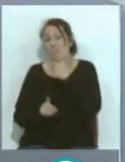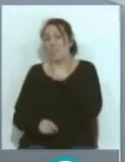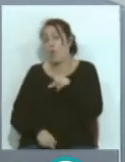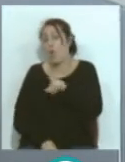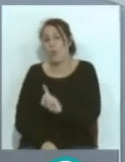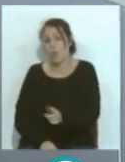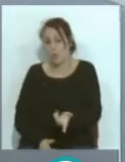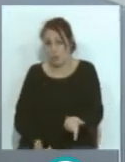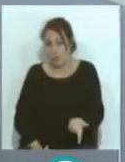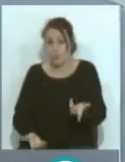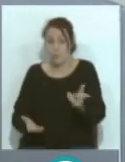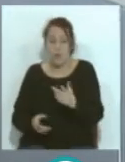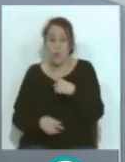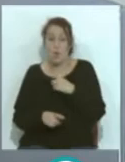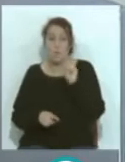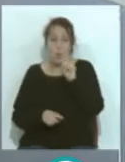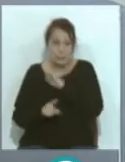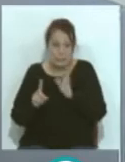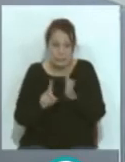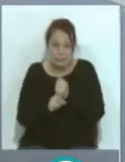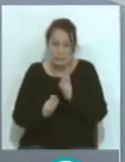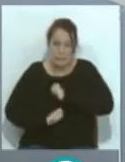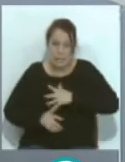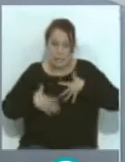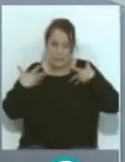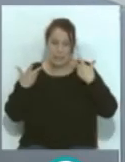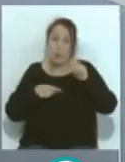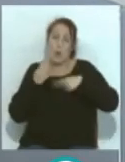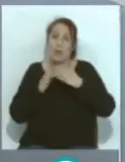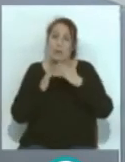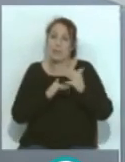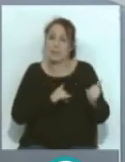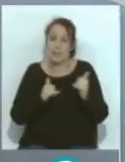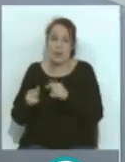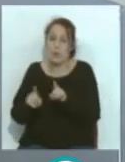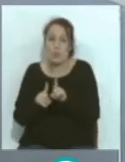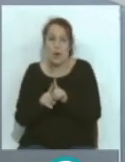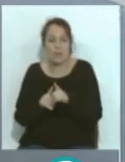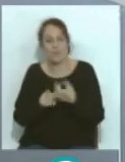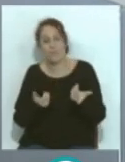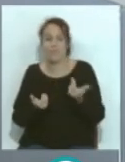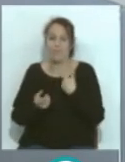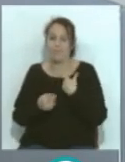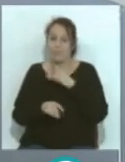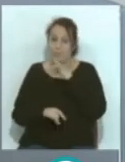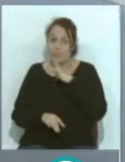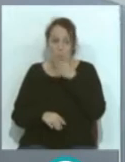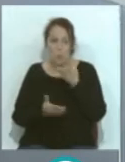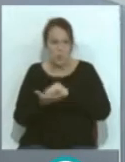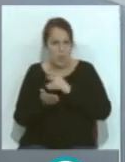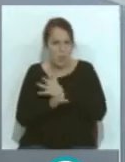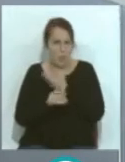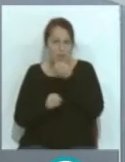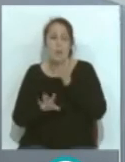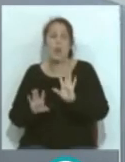pero la consecución de puntos también te da la alegría y llegas a tu casa con otro humor, porque muchas veces jugas bien y